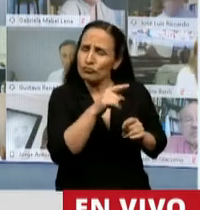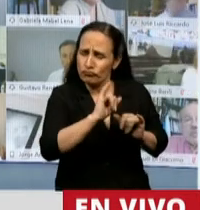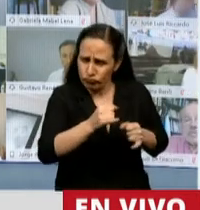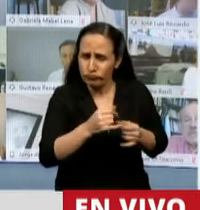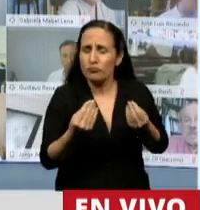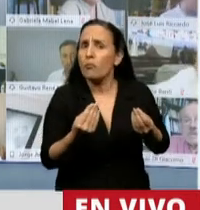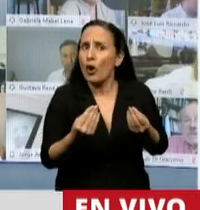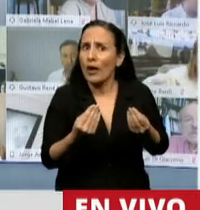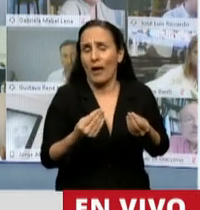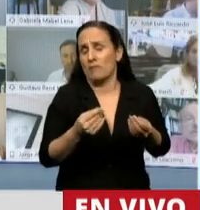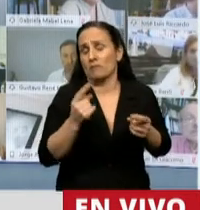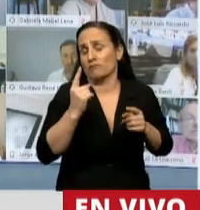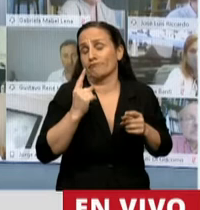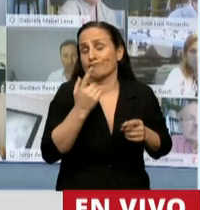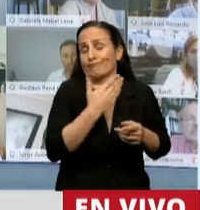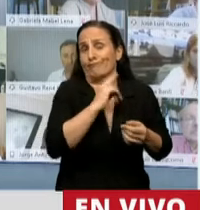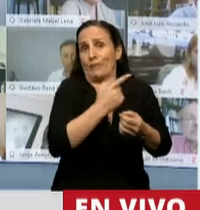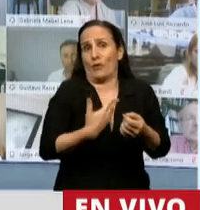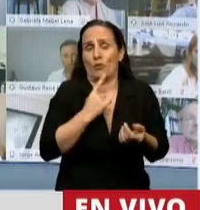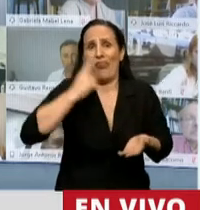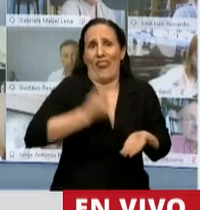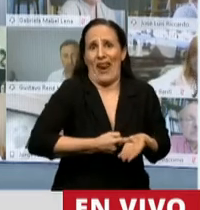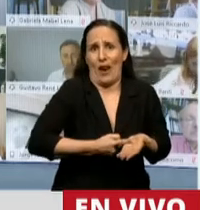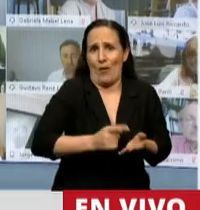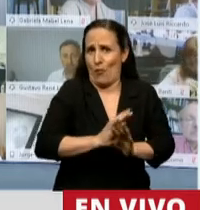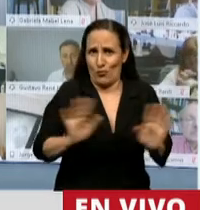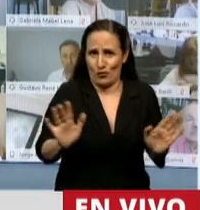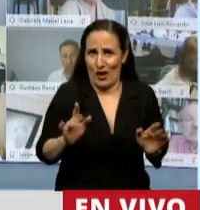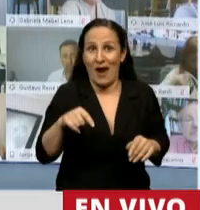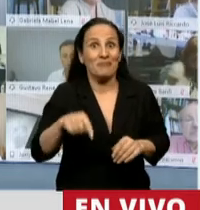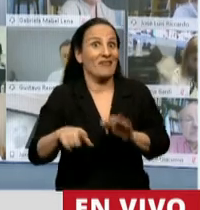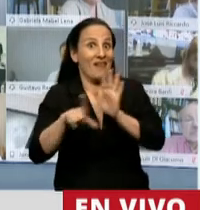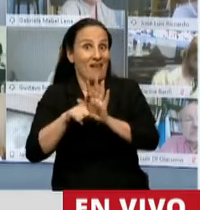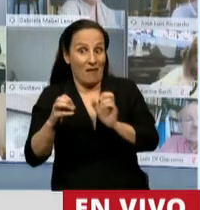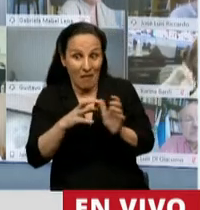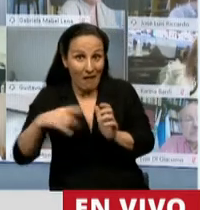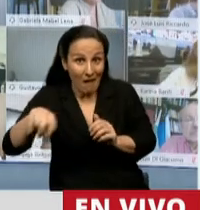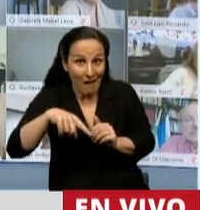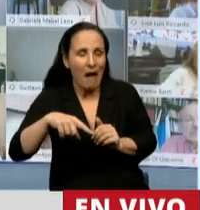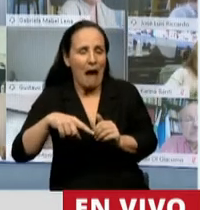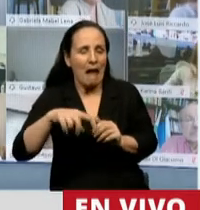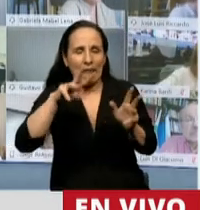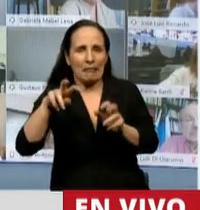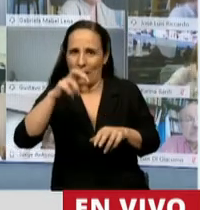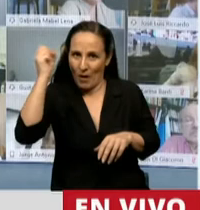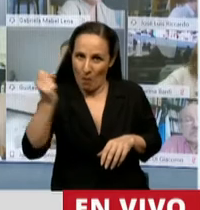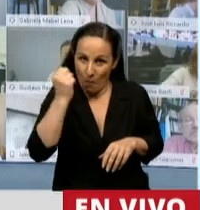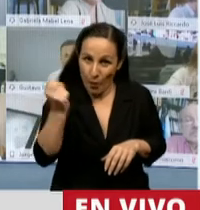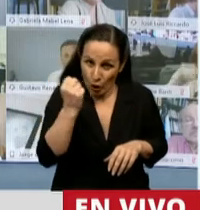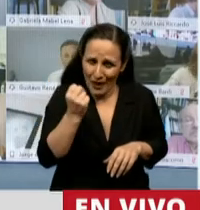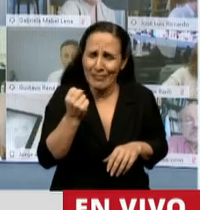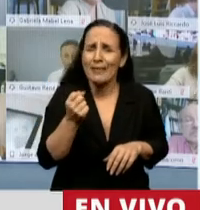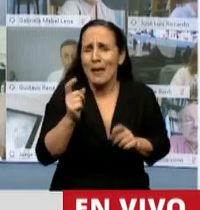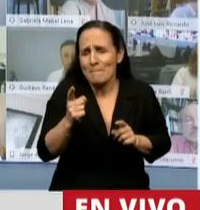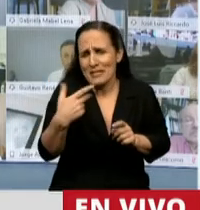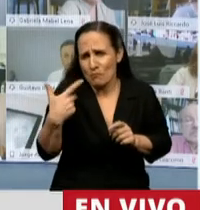través de un DNU. Así que esto viene de alguna manera a regular un tema que es importante y con el cual, como